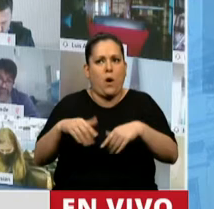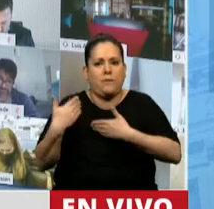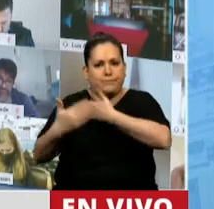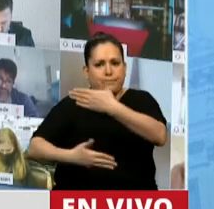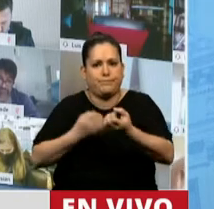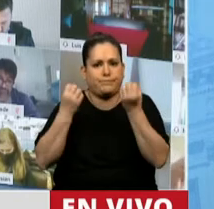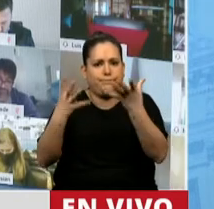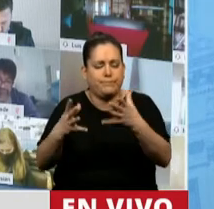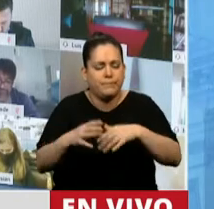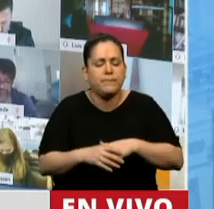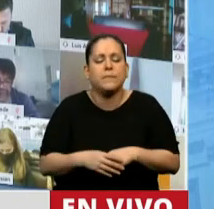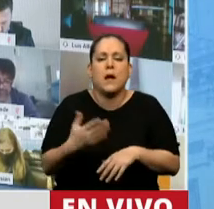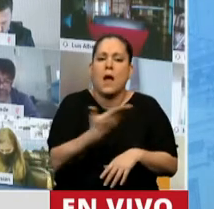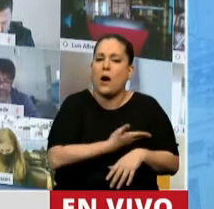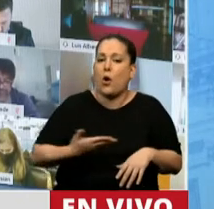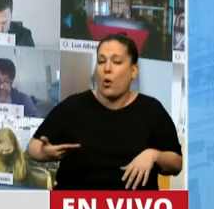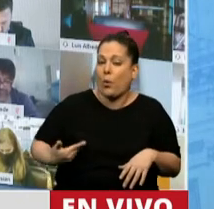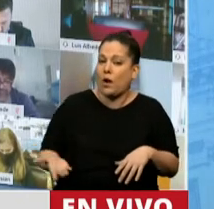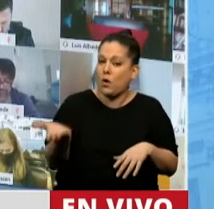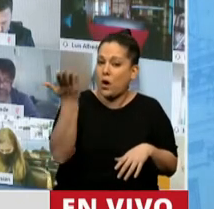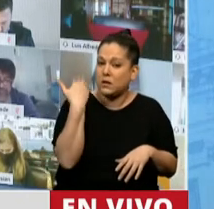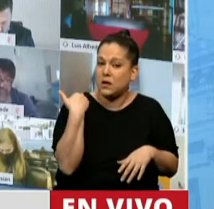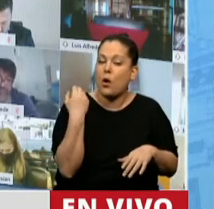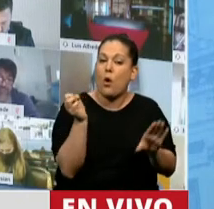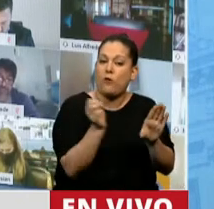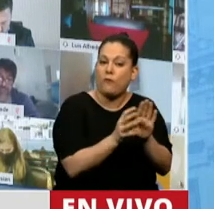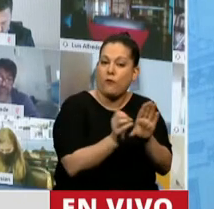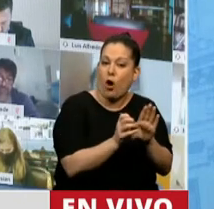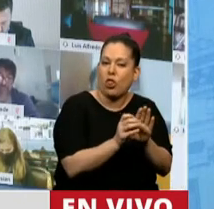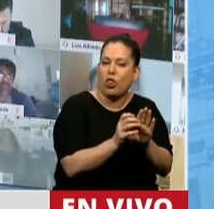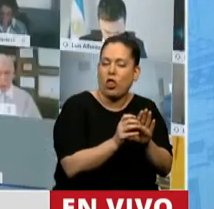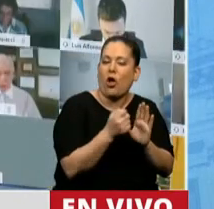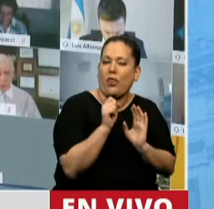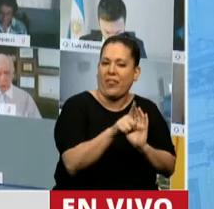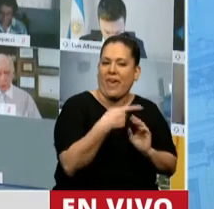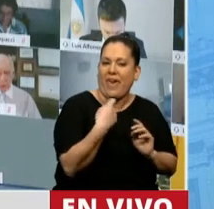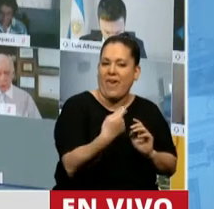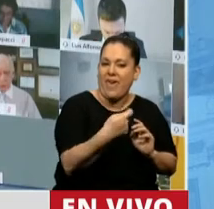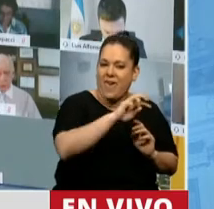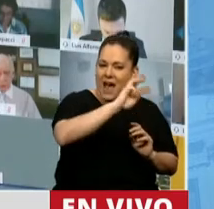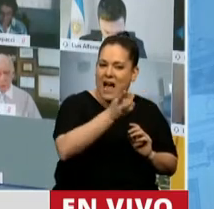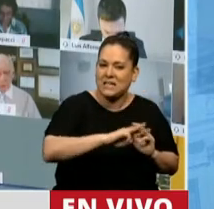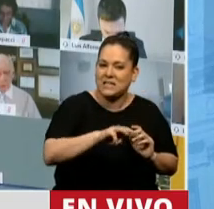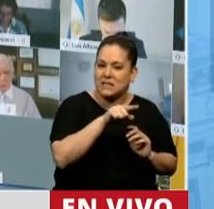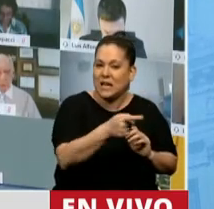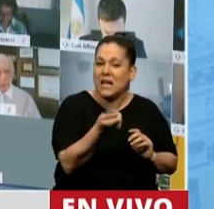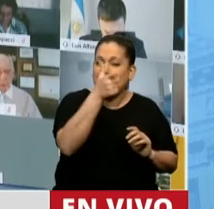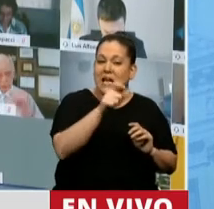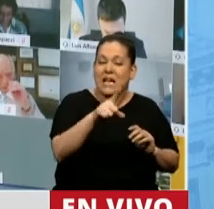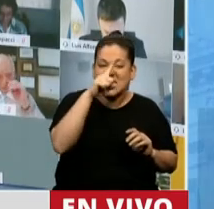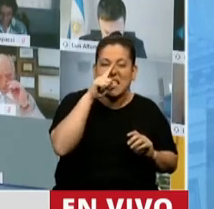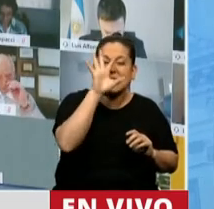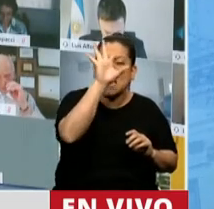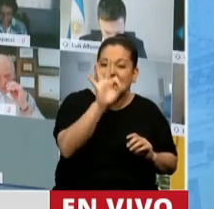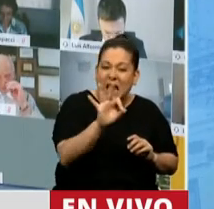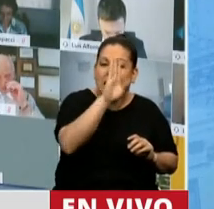durante el gobierno anterior, el fondo de garantía francés perdió casi el 70%, escucharon bien,